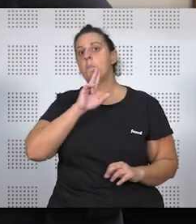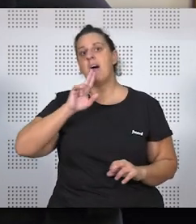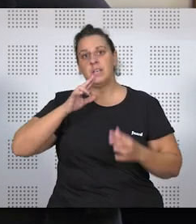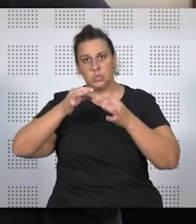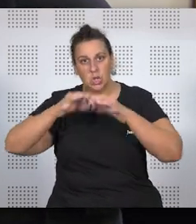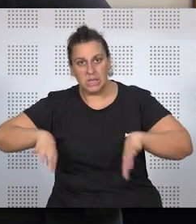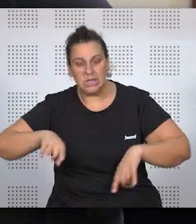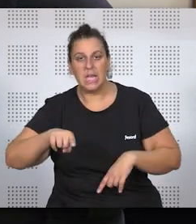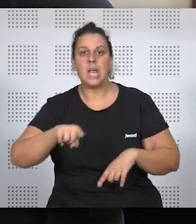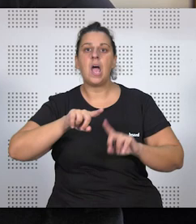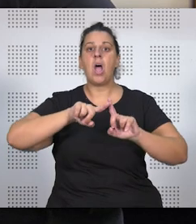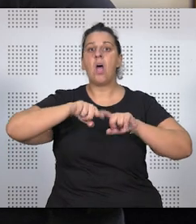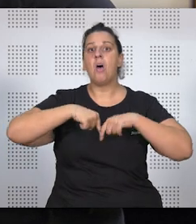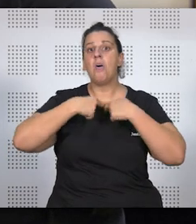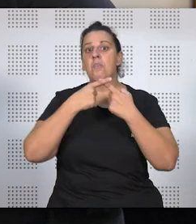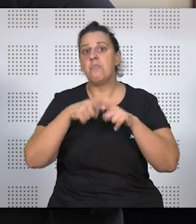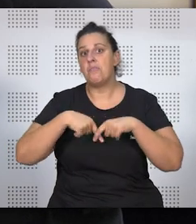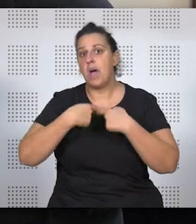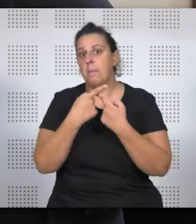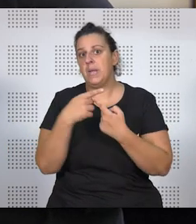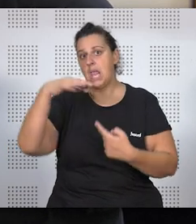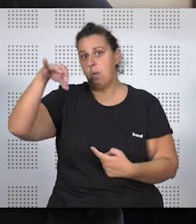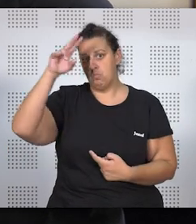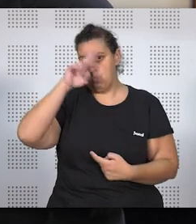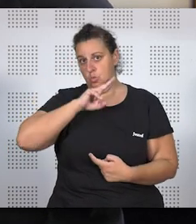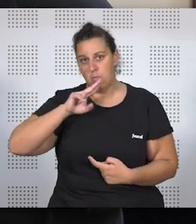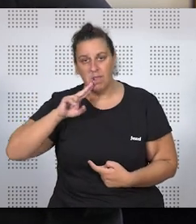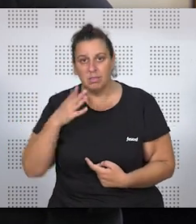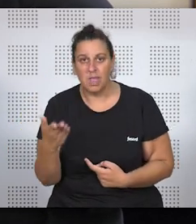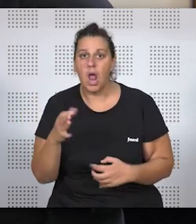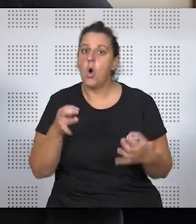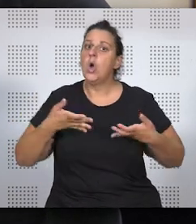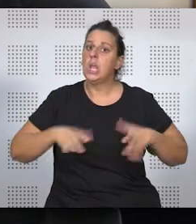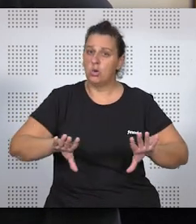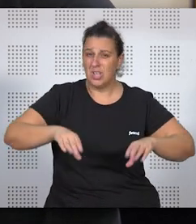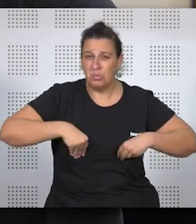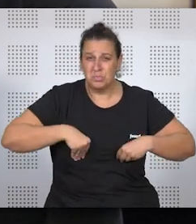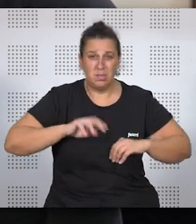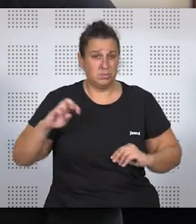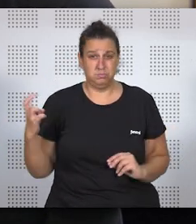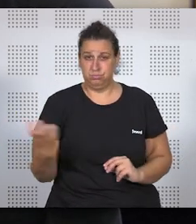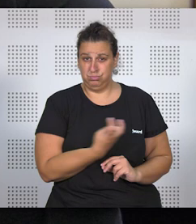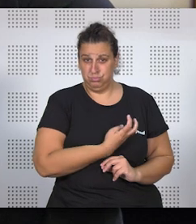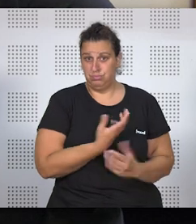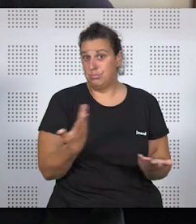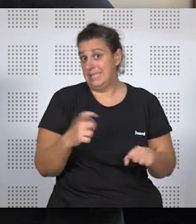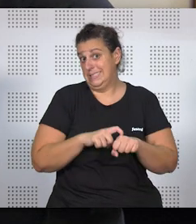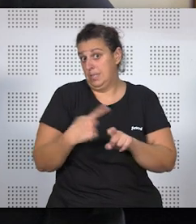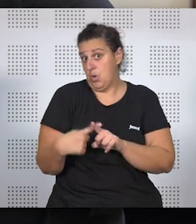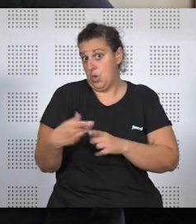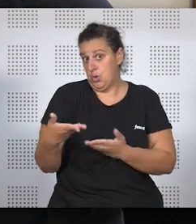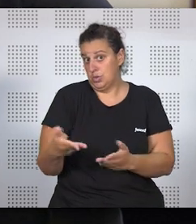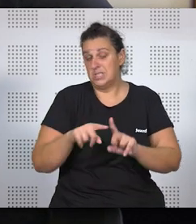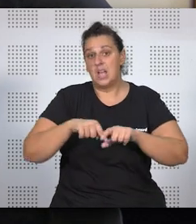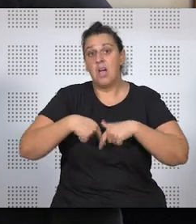madres solteras, familias con un solo miembro y un hijo, con hijos adoptados, con tipo de cosas,